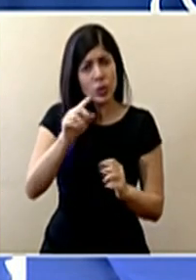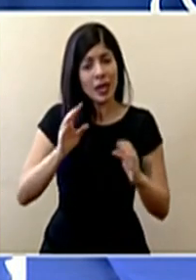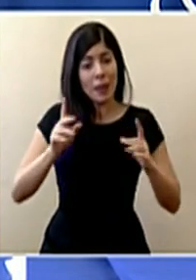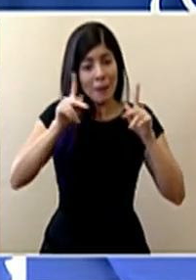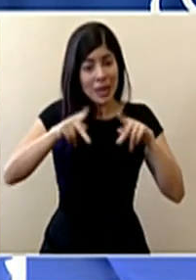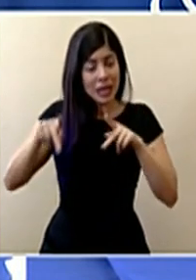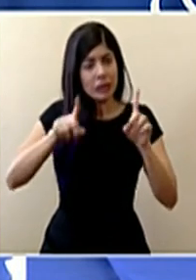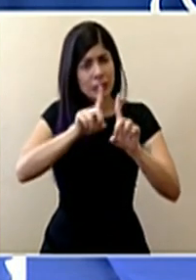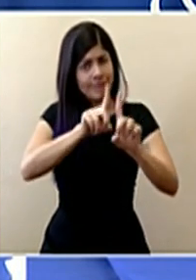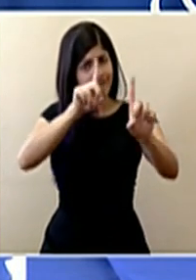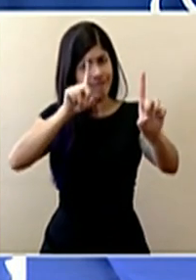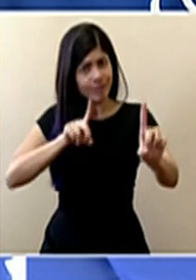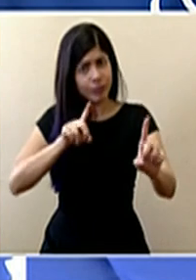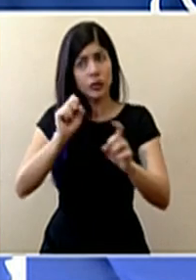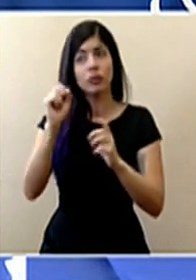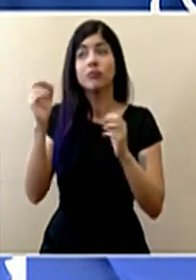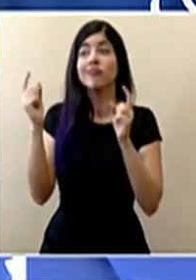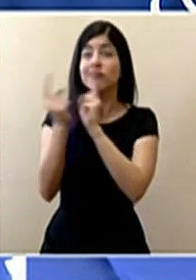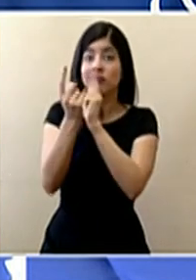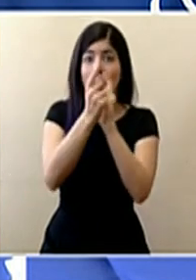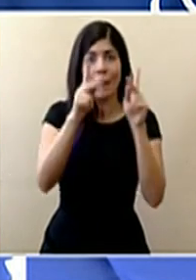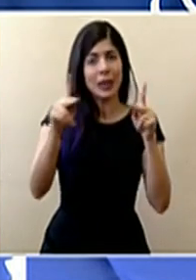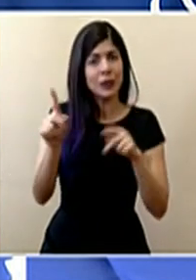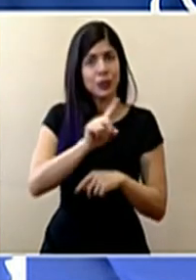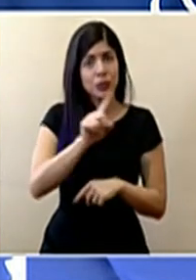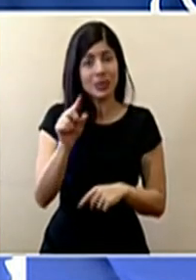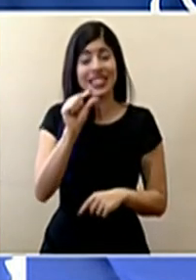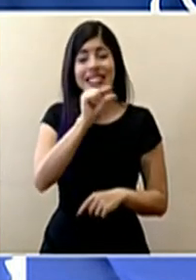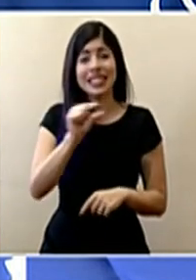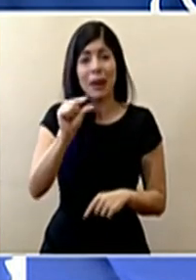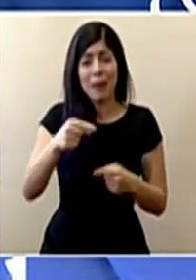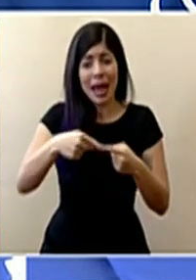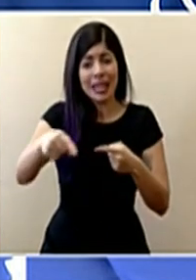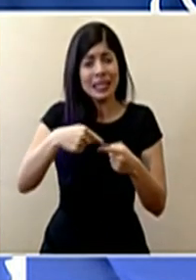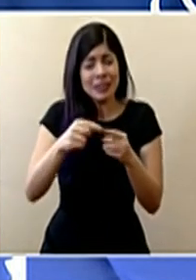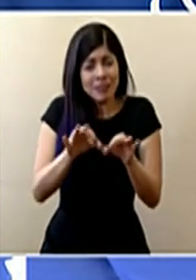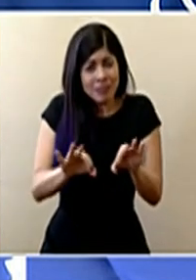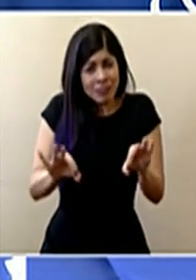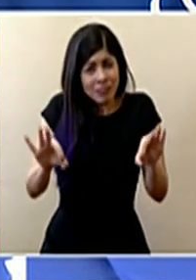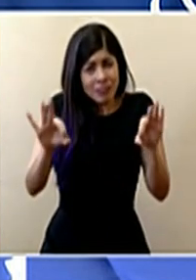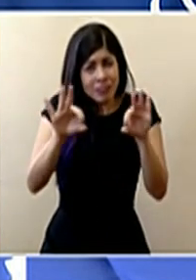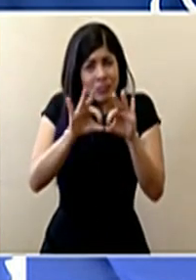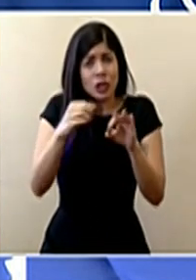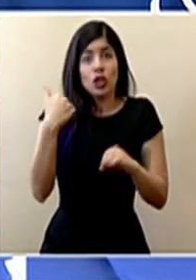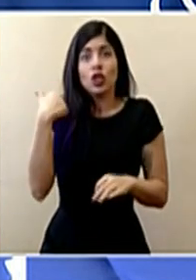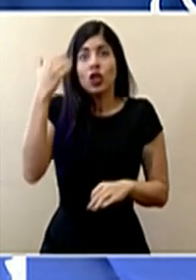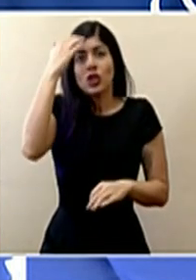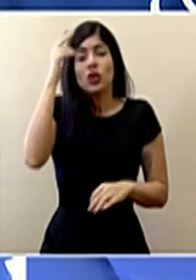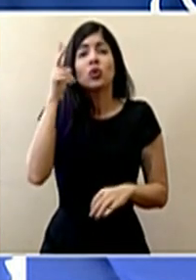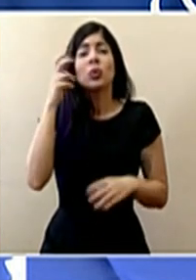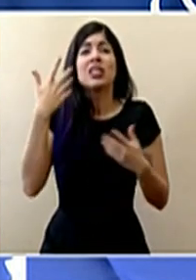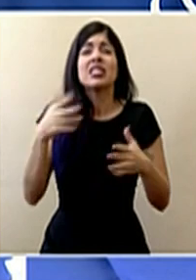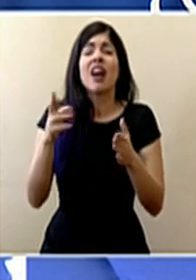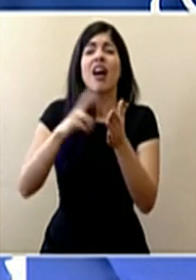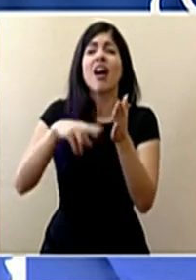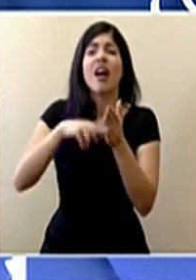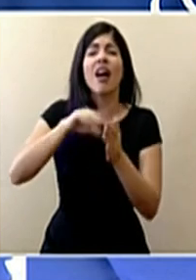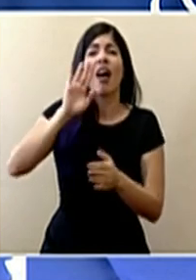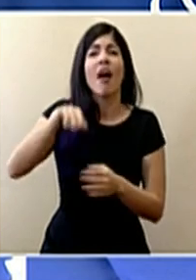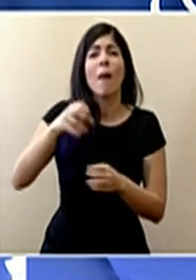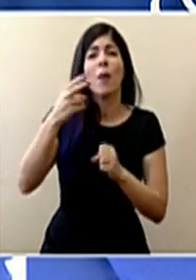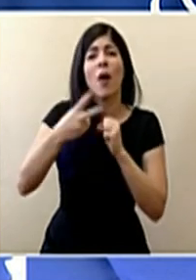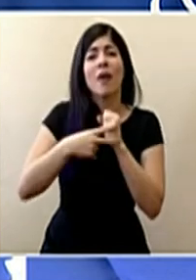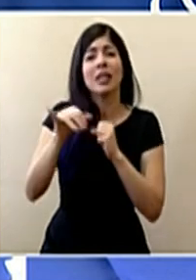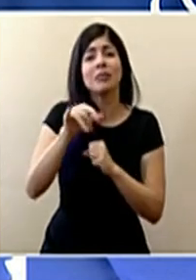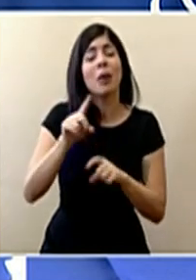físico, hagamos el distanciamiento social, son semanas claves y yo sé que suena como que lo hemos repetido muchas veces